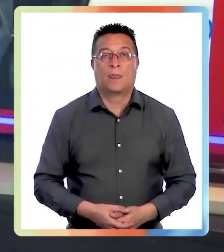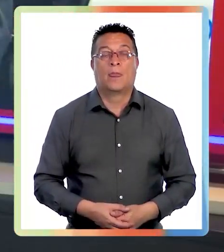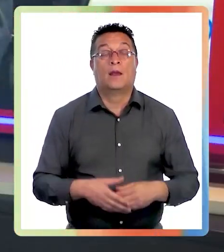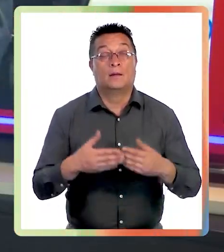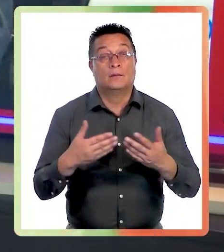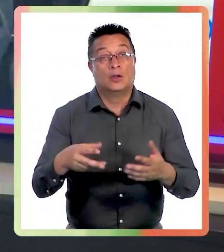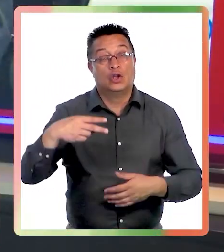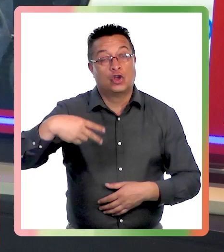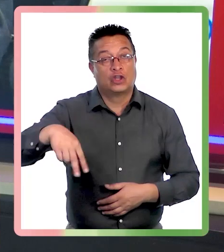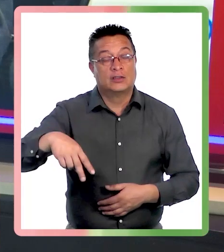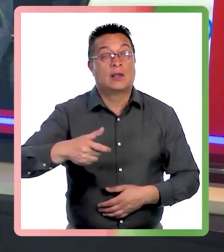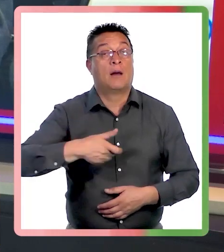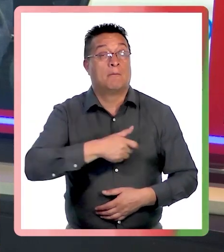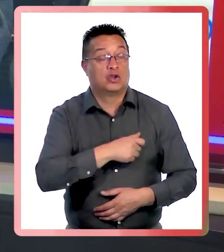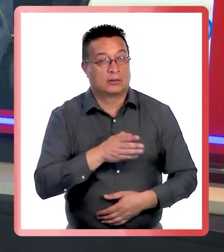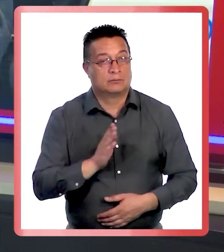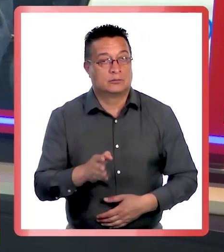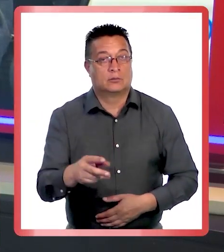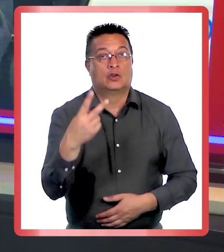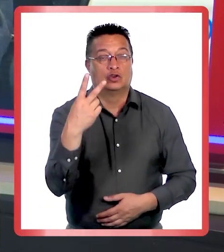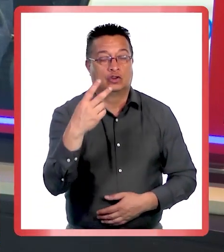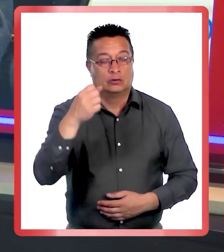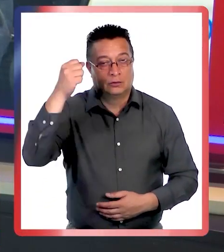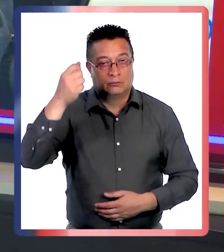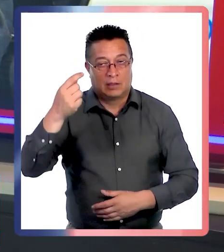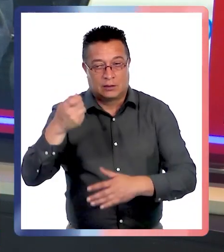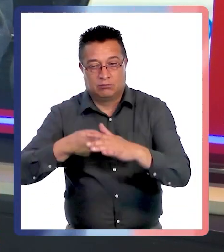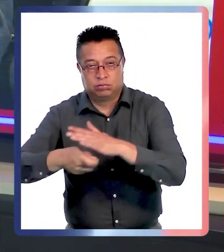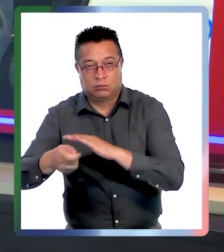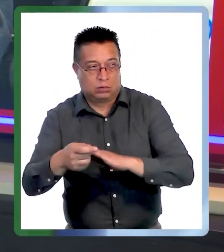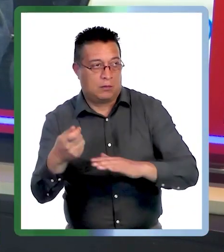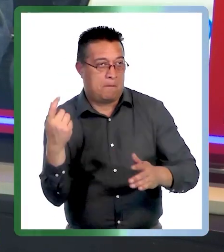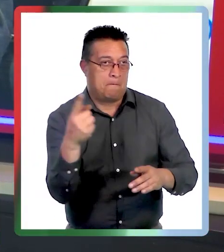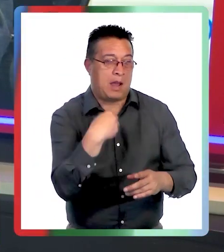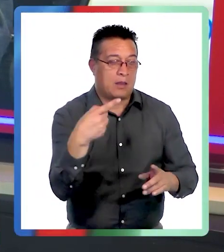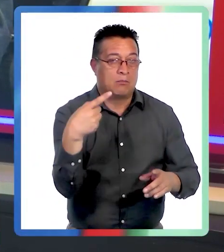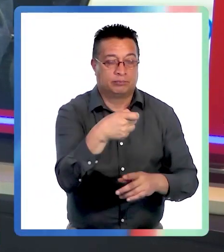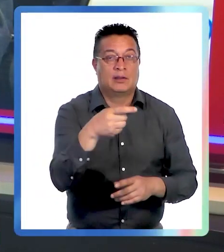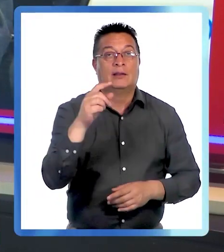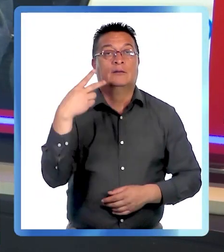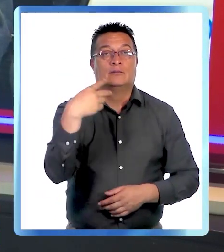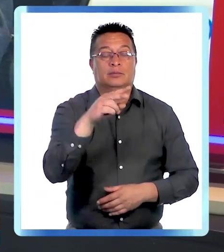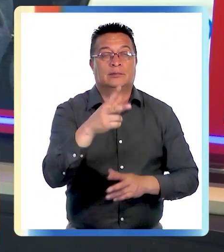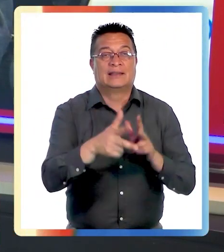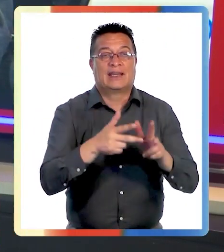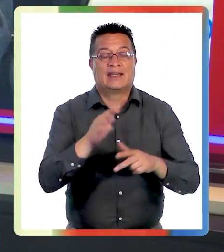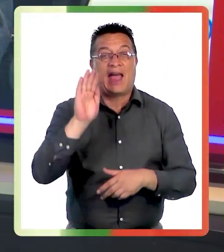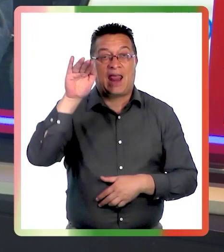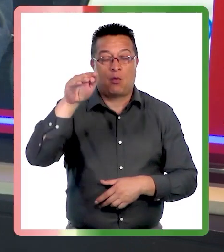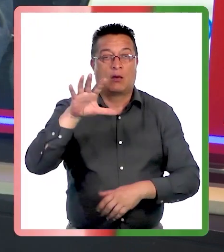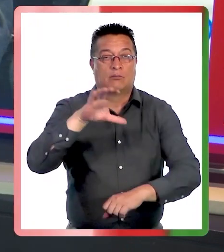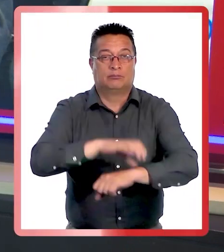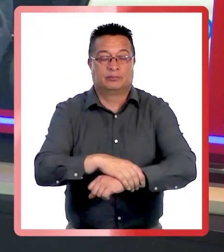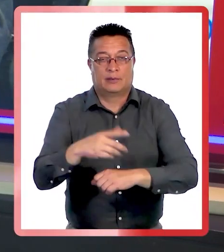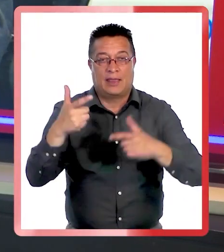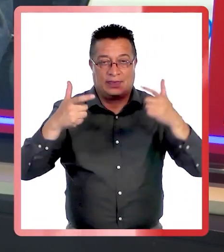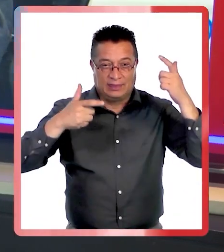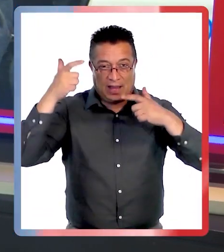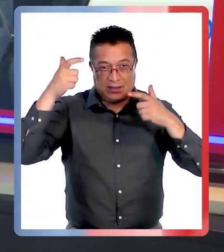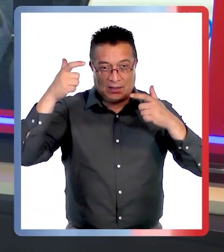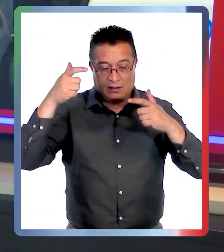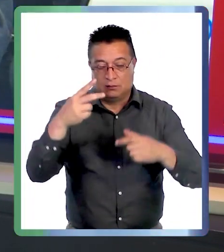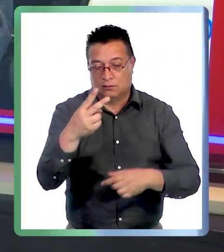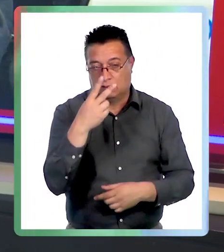Seguimos con noticias policiales porque dos sicarios miembros del tren de Aragua fueron detenidos en Talca. Desde